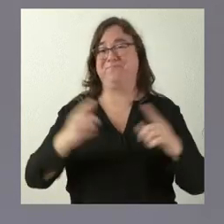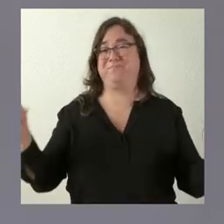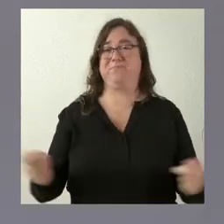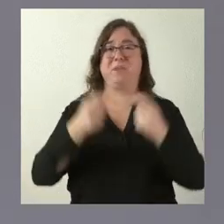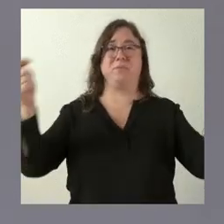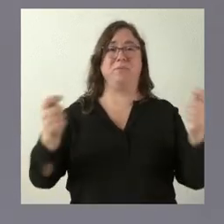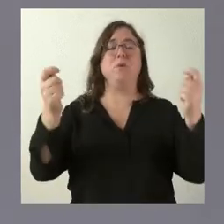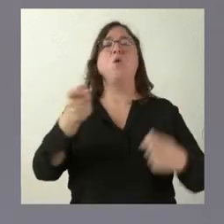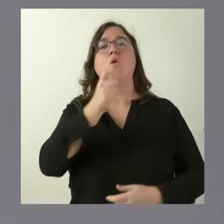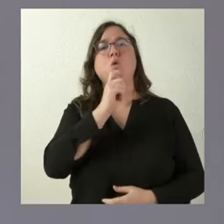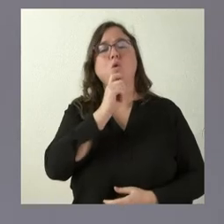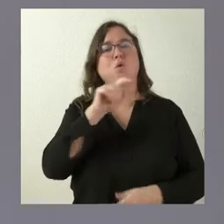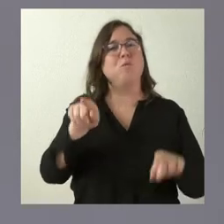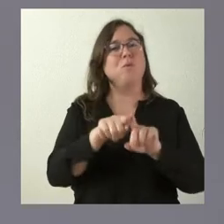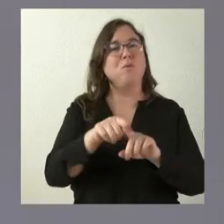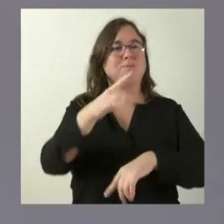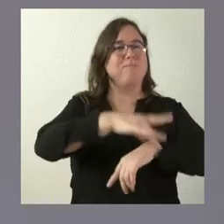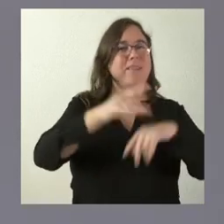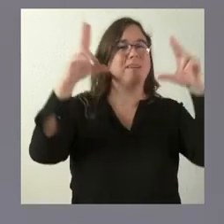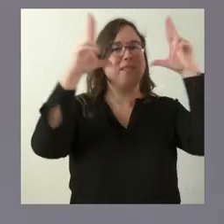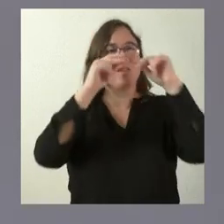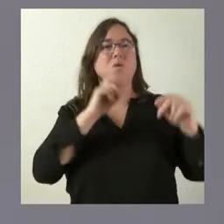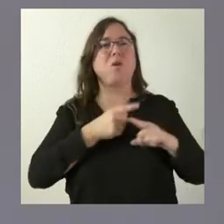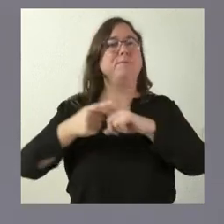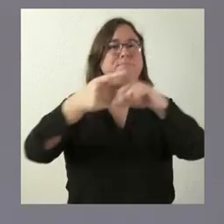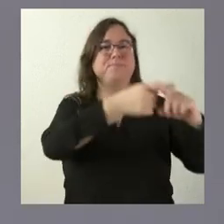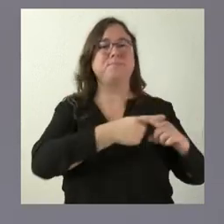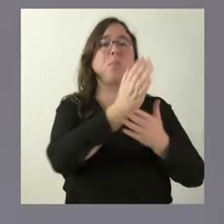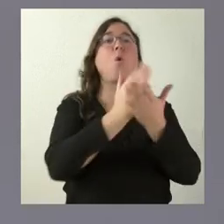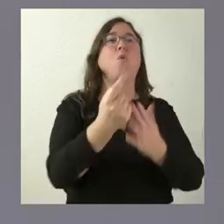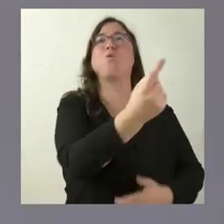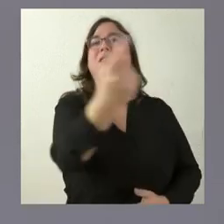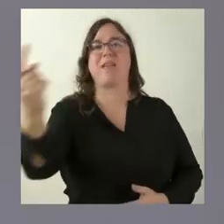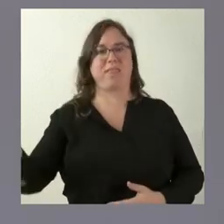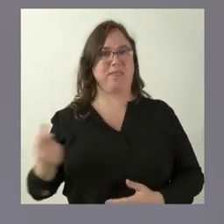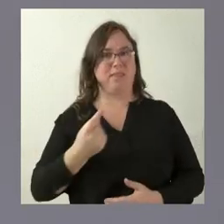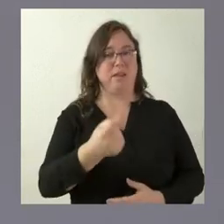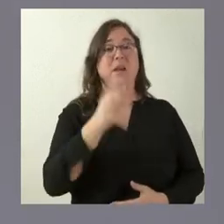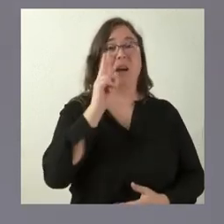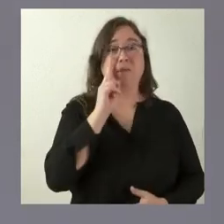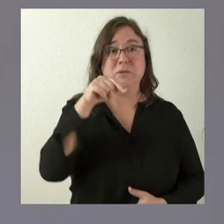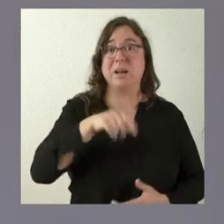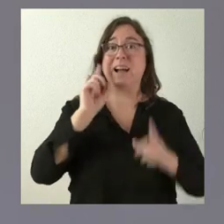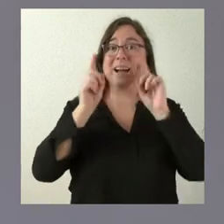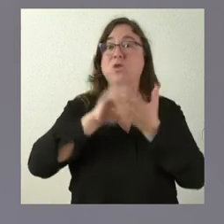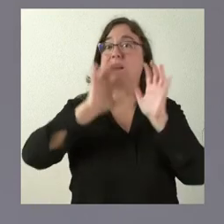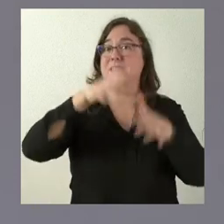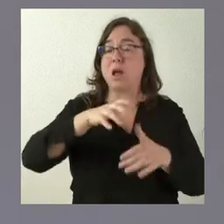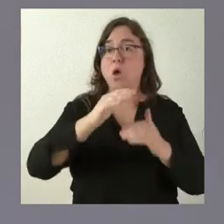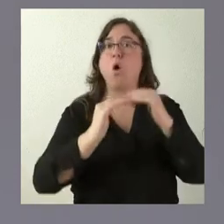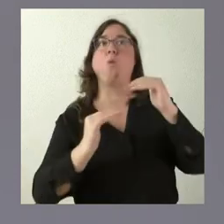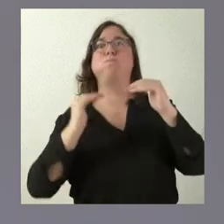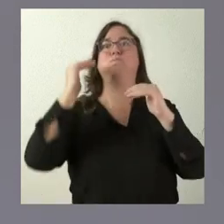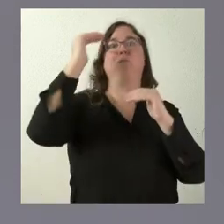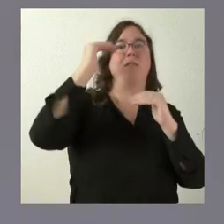era la distribución de profesionales sanitarios en atención primaria en las distintas comunidades autónomas y habrán visto ustedes que no es que Castillo esté claramente por encima de la media